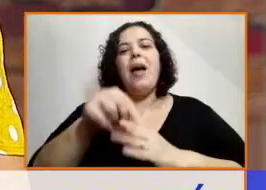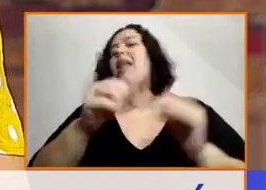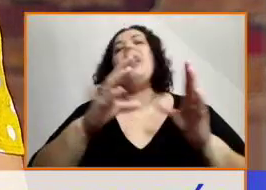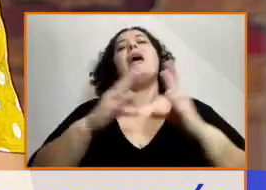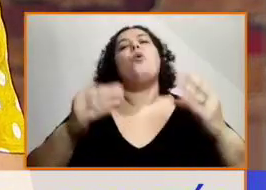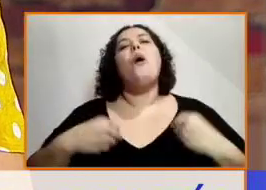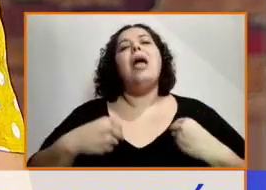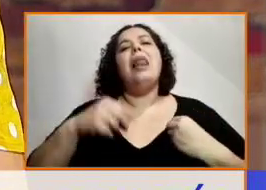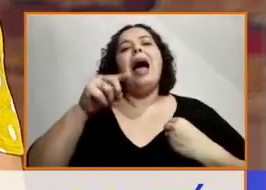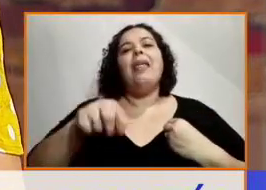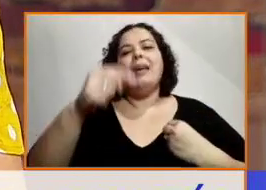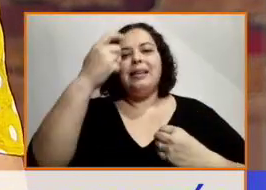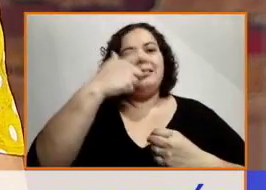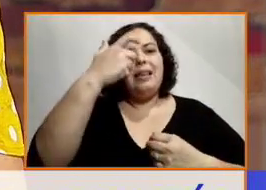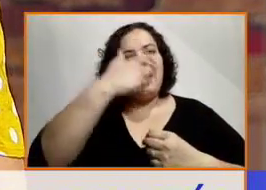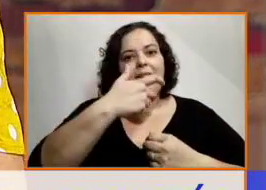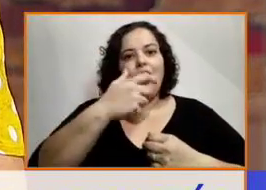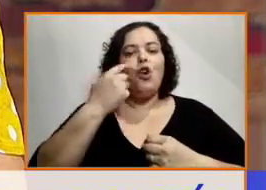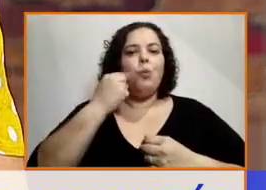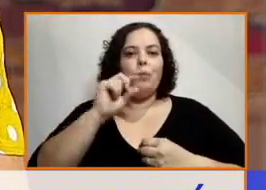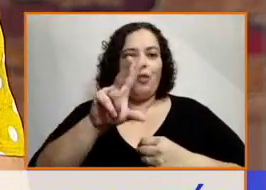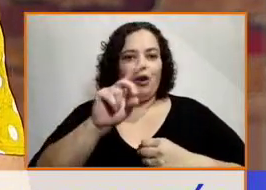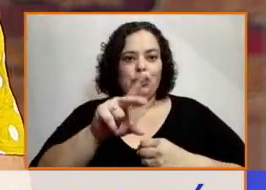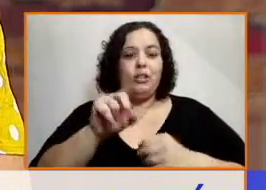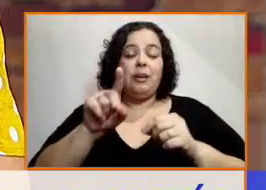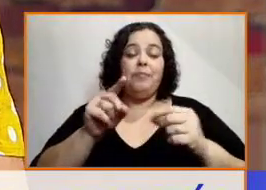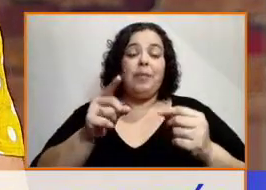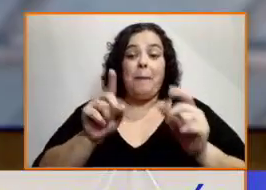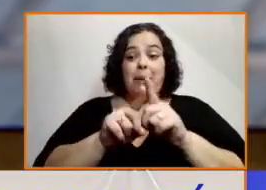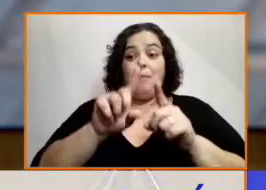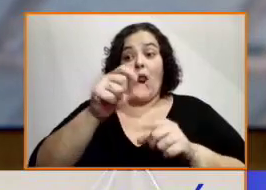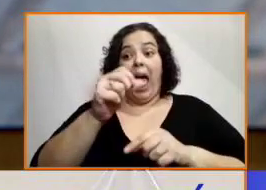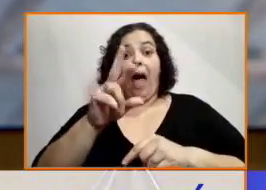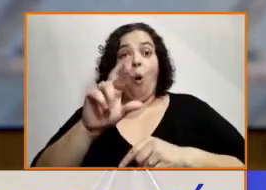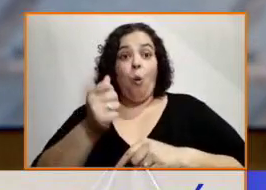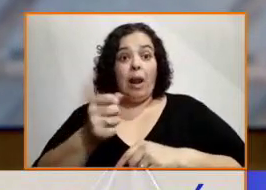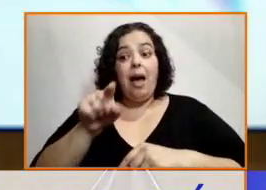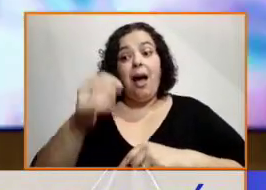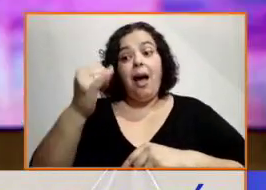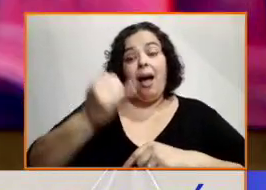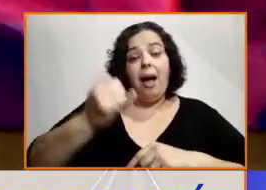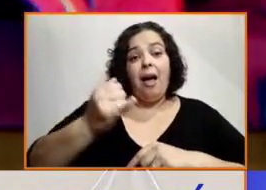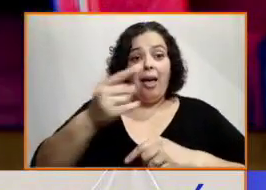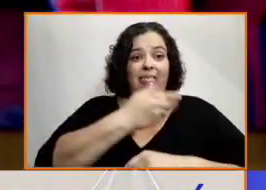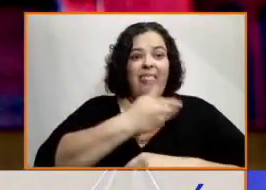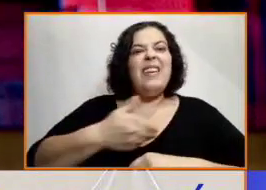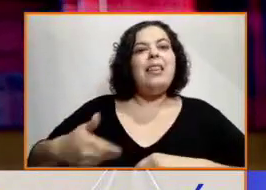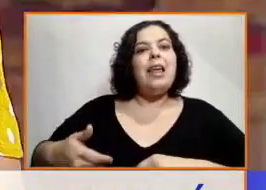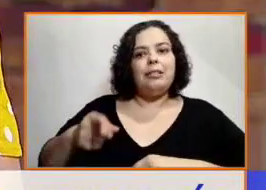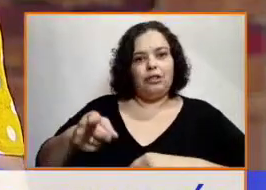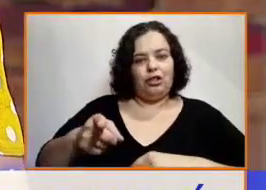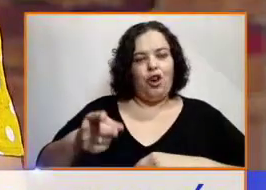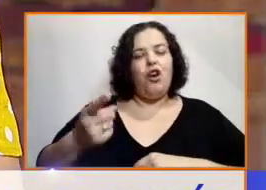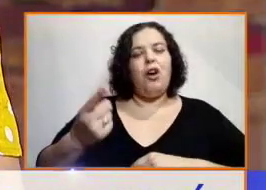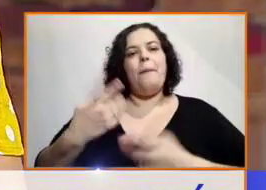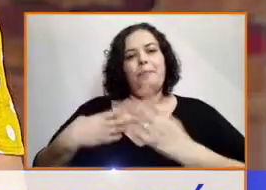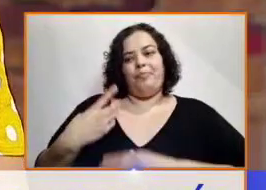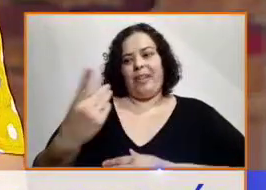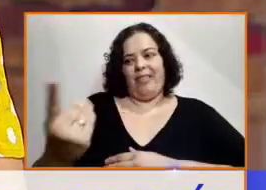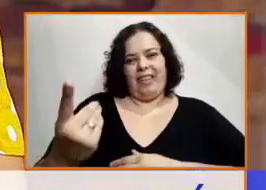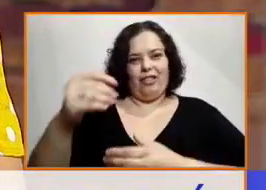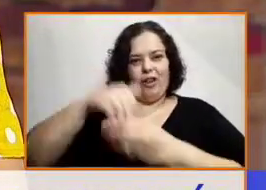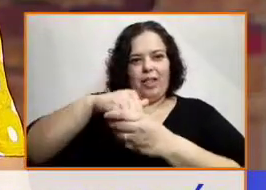escuchar a Abril, que es una de las alumnas, leer el braille, bueno, me dejó un poco